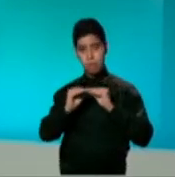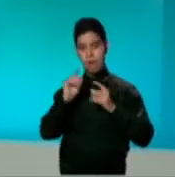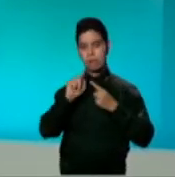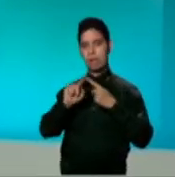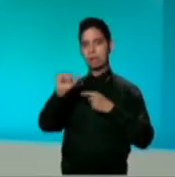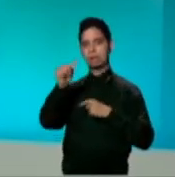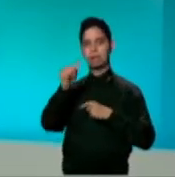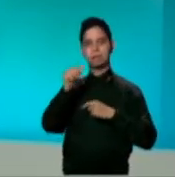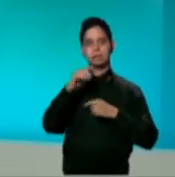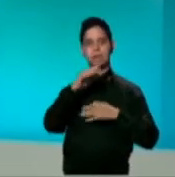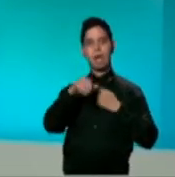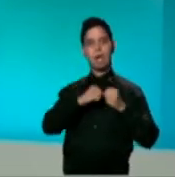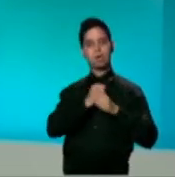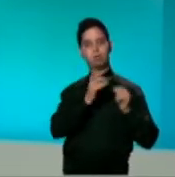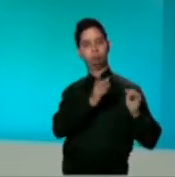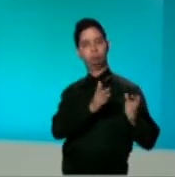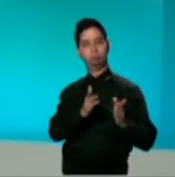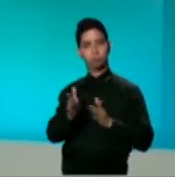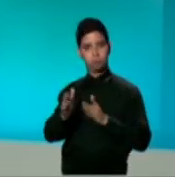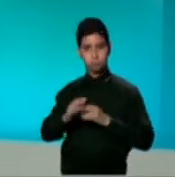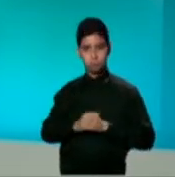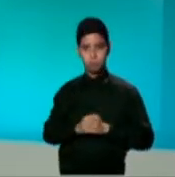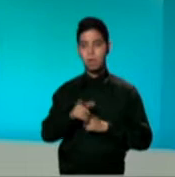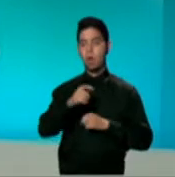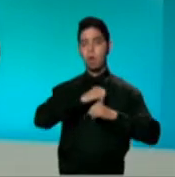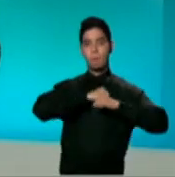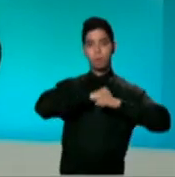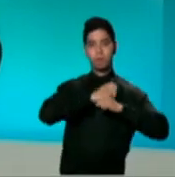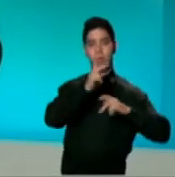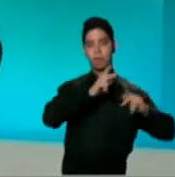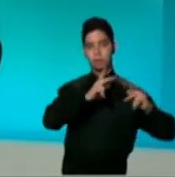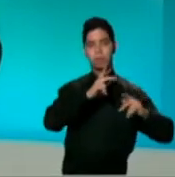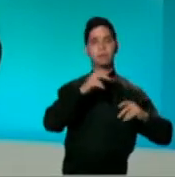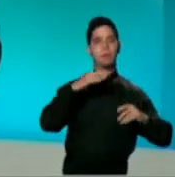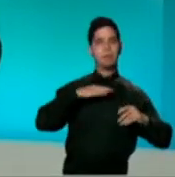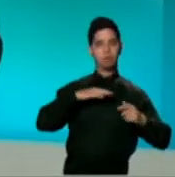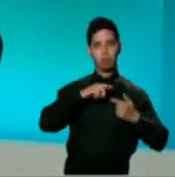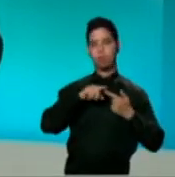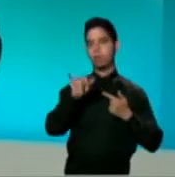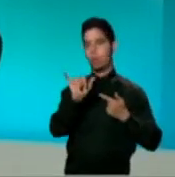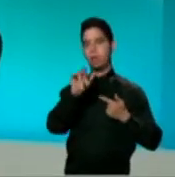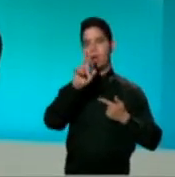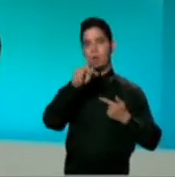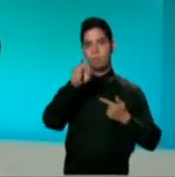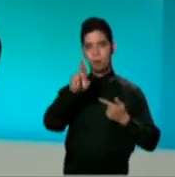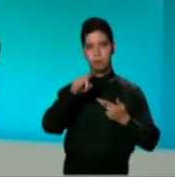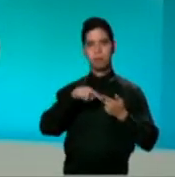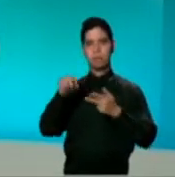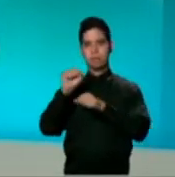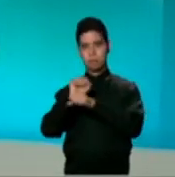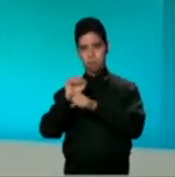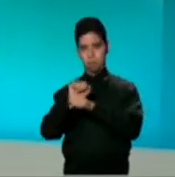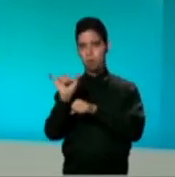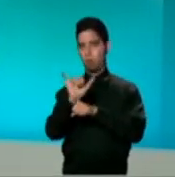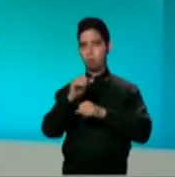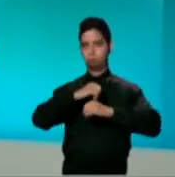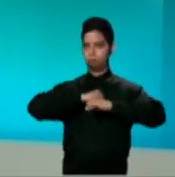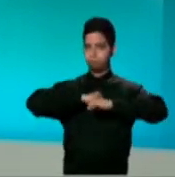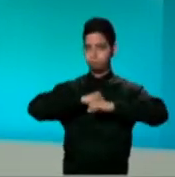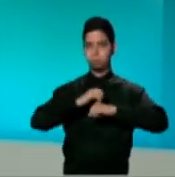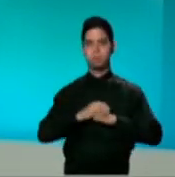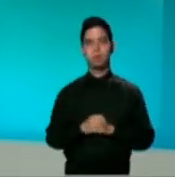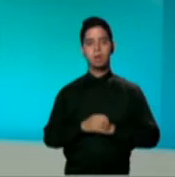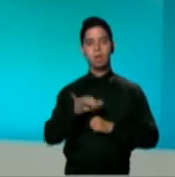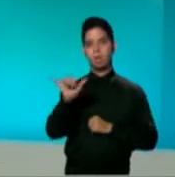años. Aseguró que protege los pensionados, la OPR y los empleos y contiene recomendaciones para funcionar en beneficio